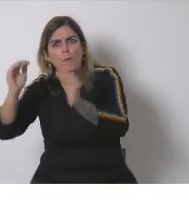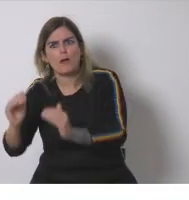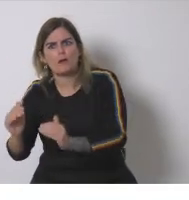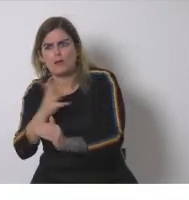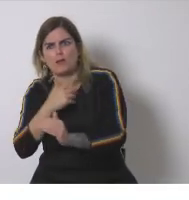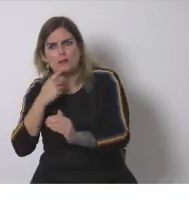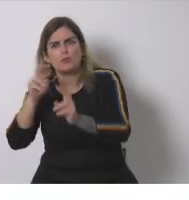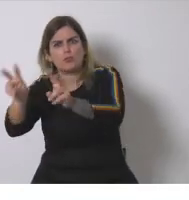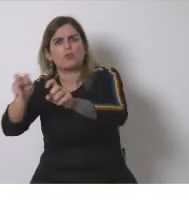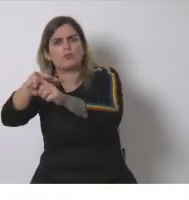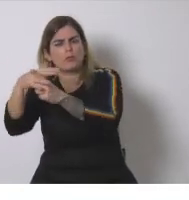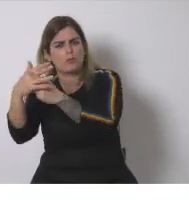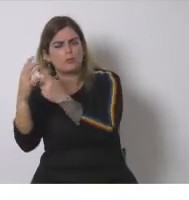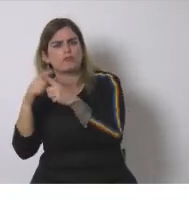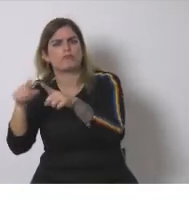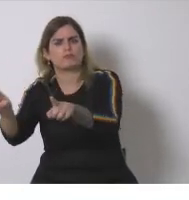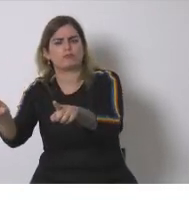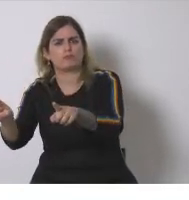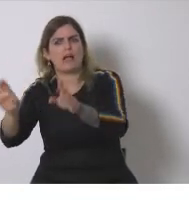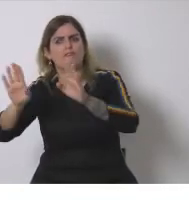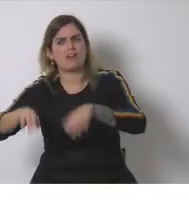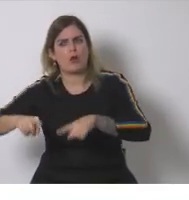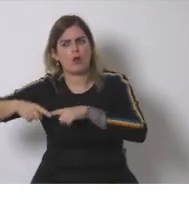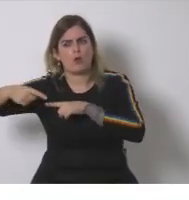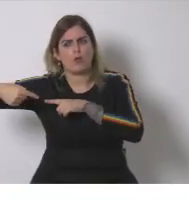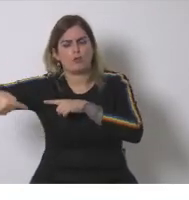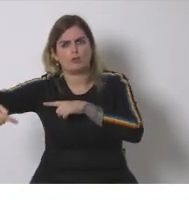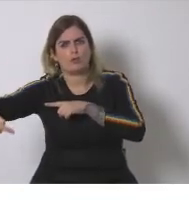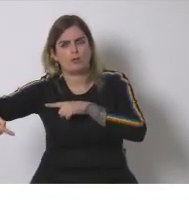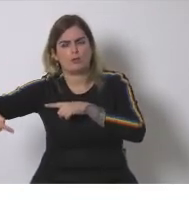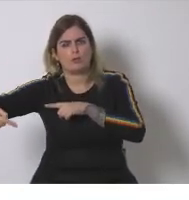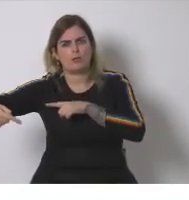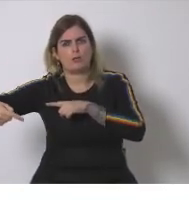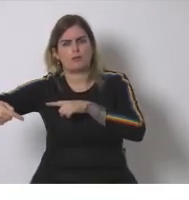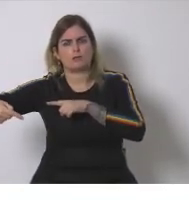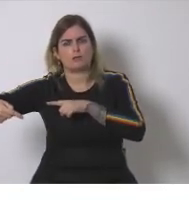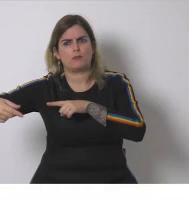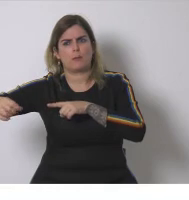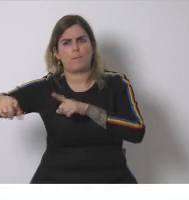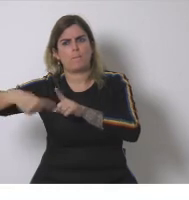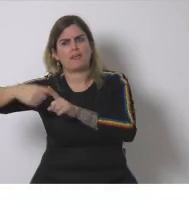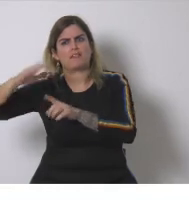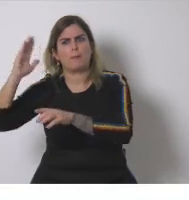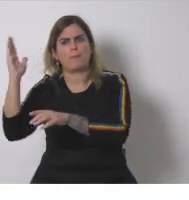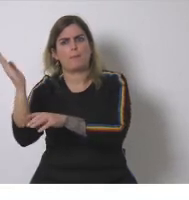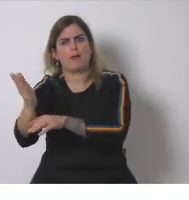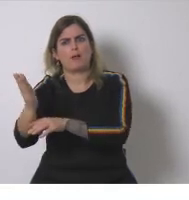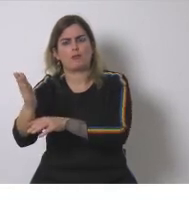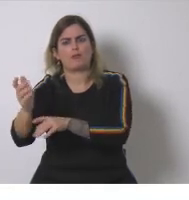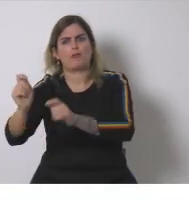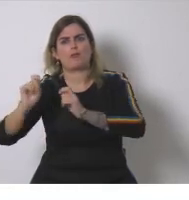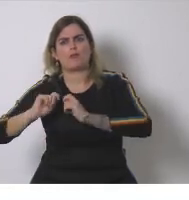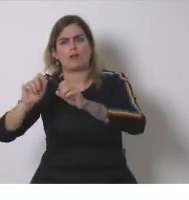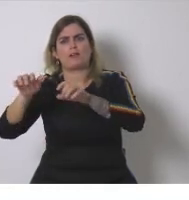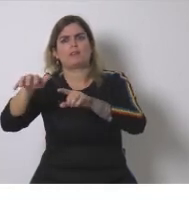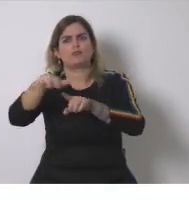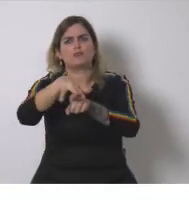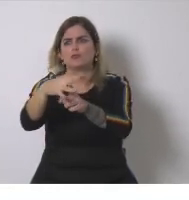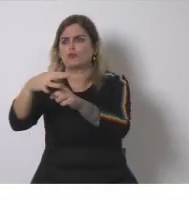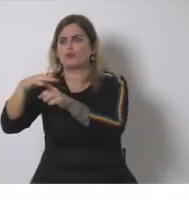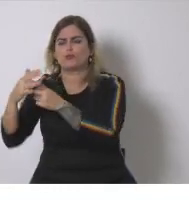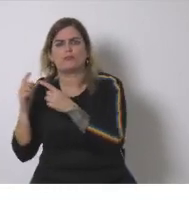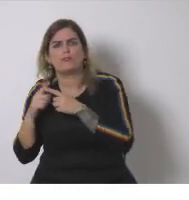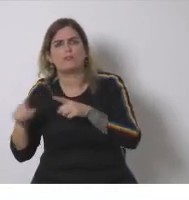eficiencia y reducción de consumo no estaríamos hablando de otro escenario las repercusiones y el